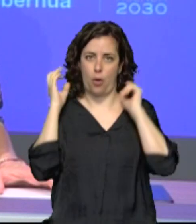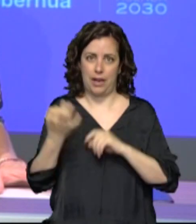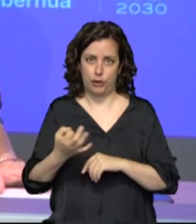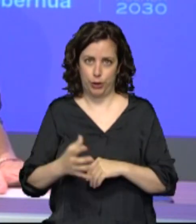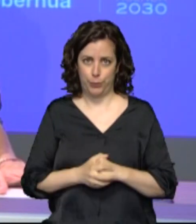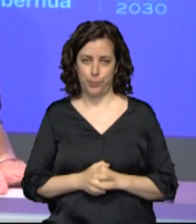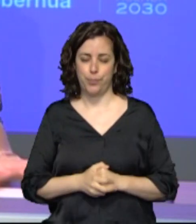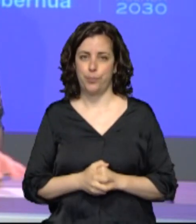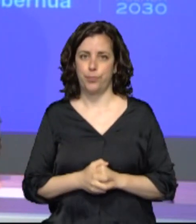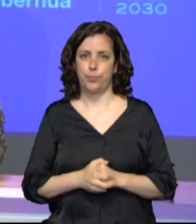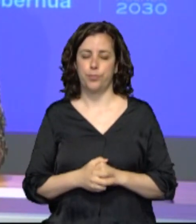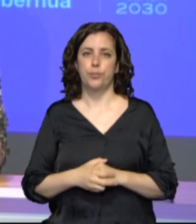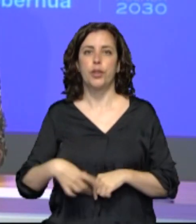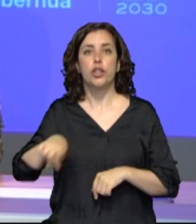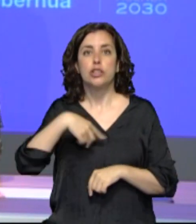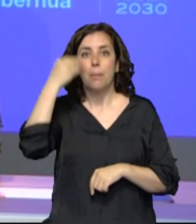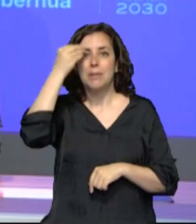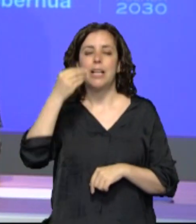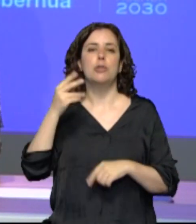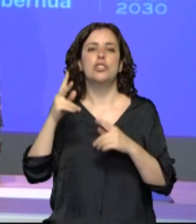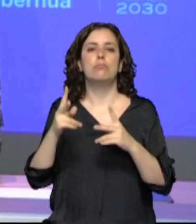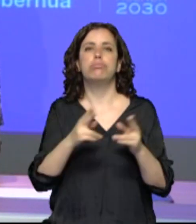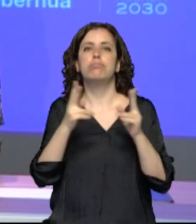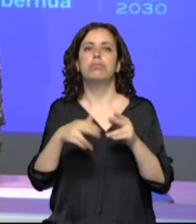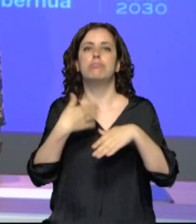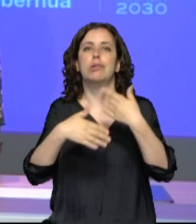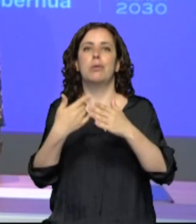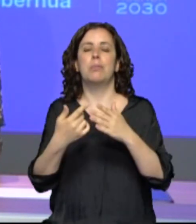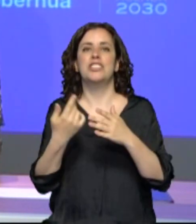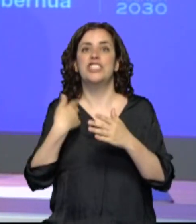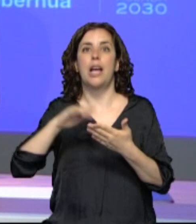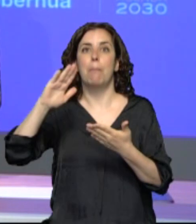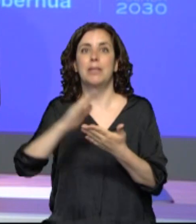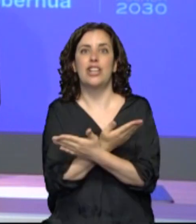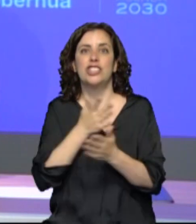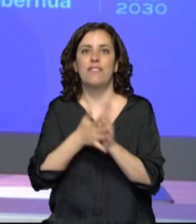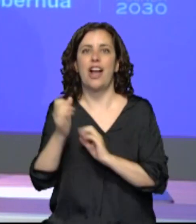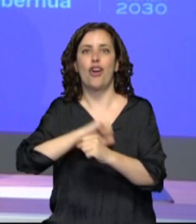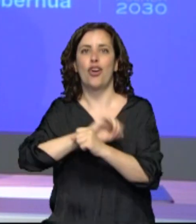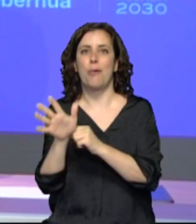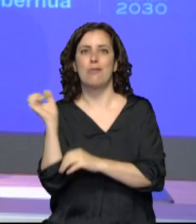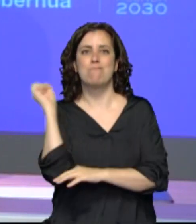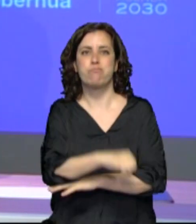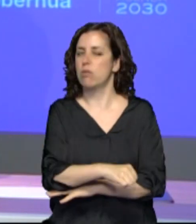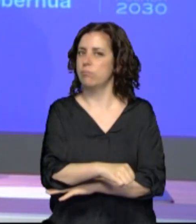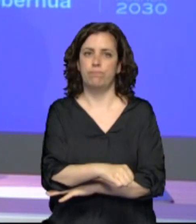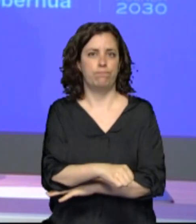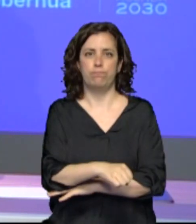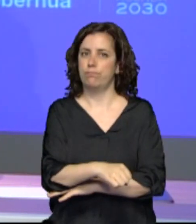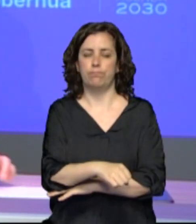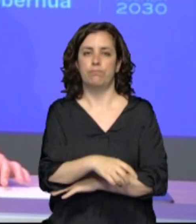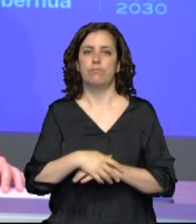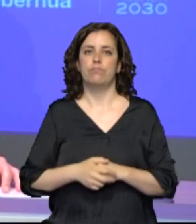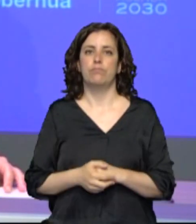A no pensar que el final de la desescalada es el final del COVID-19 y creemos y hacemos una valoración positiva